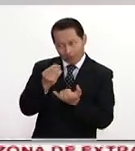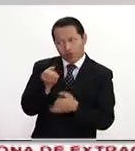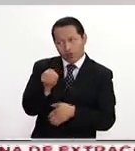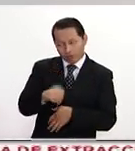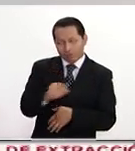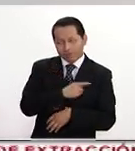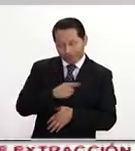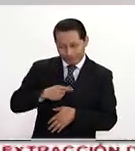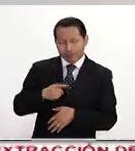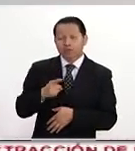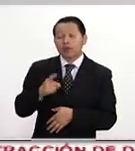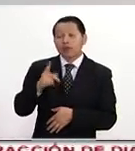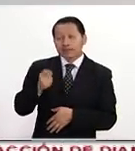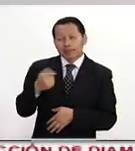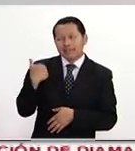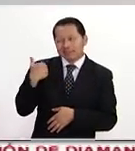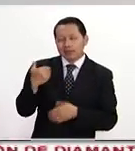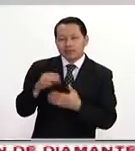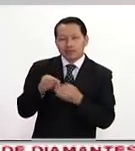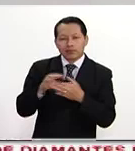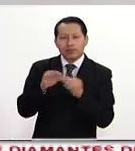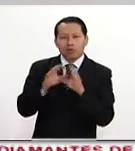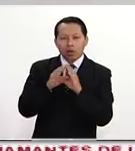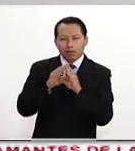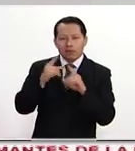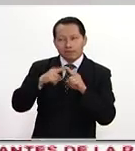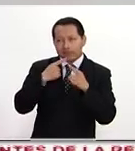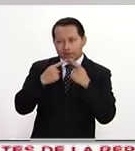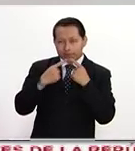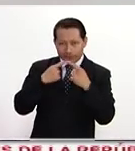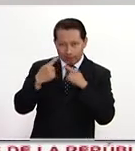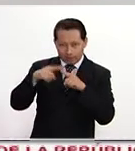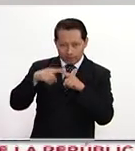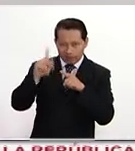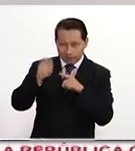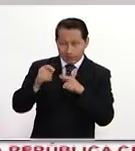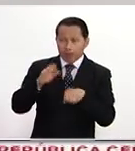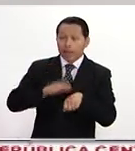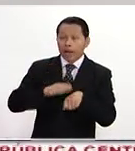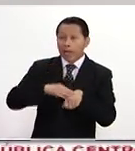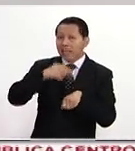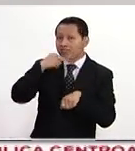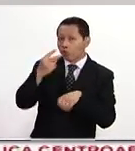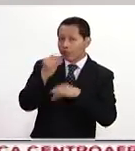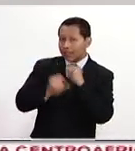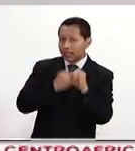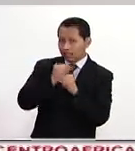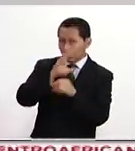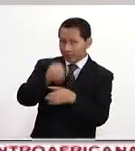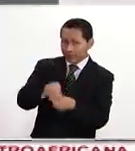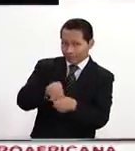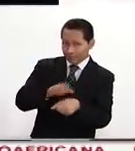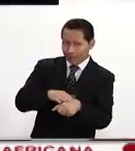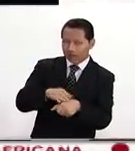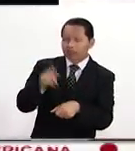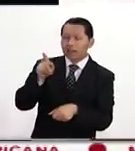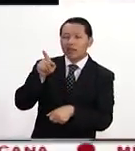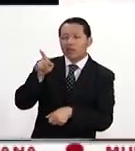hemos venido ya discutiendo y analizando los distintos puntos. Hasta el momento se han sumado más voces internacionales. Desde tu perspectiva,